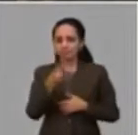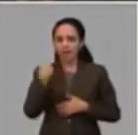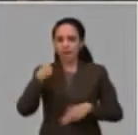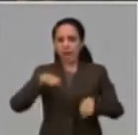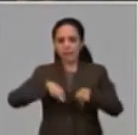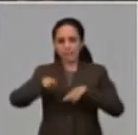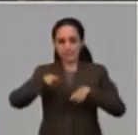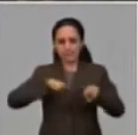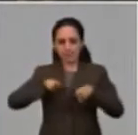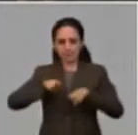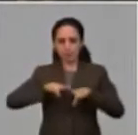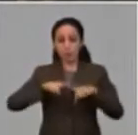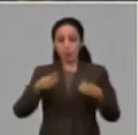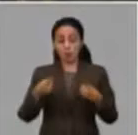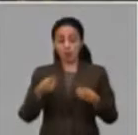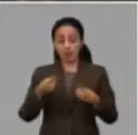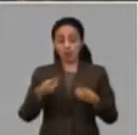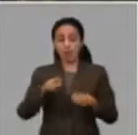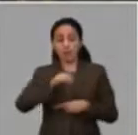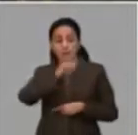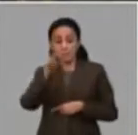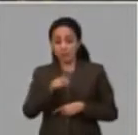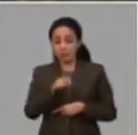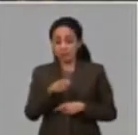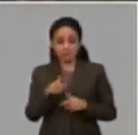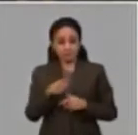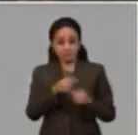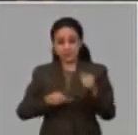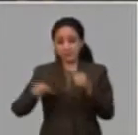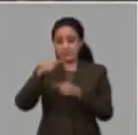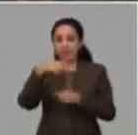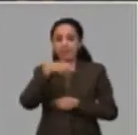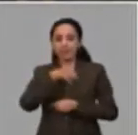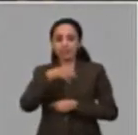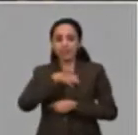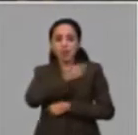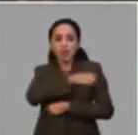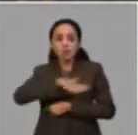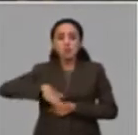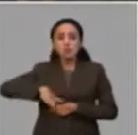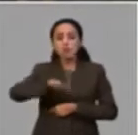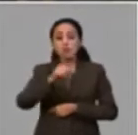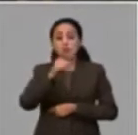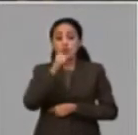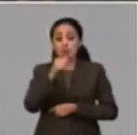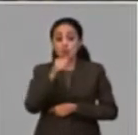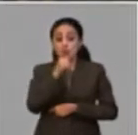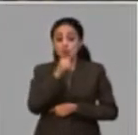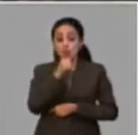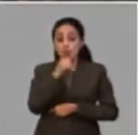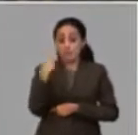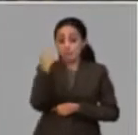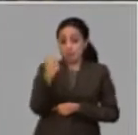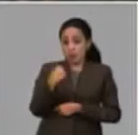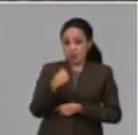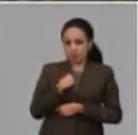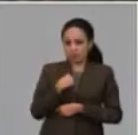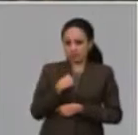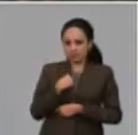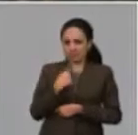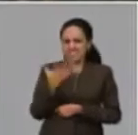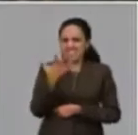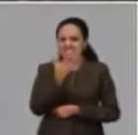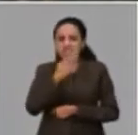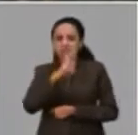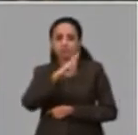decimos esto? Porque una de las preguntas fundamentales que tiene la población y de las dudas que recibimos es quién está